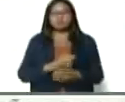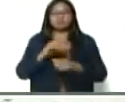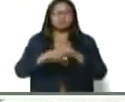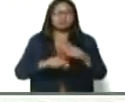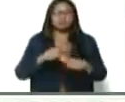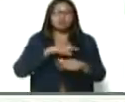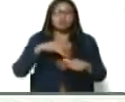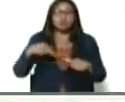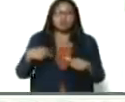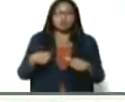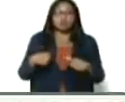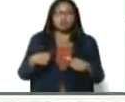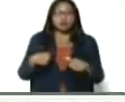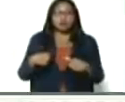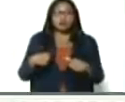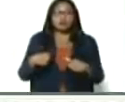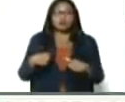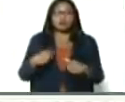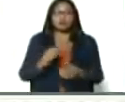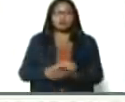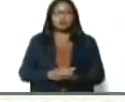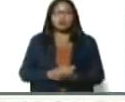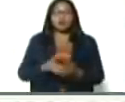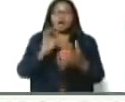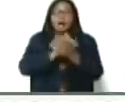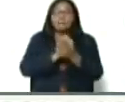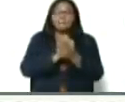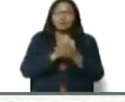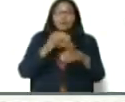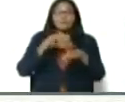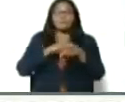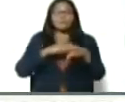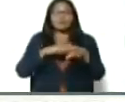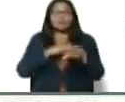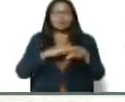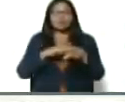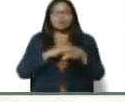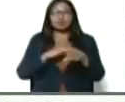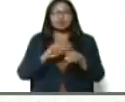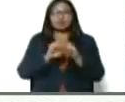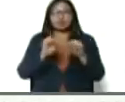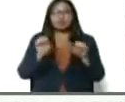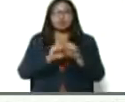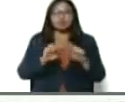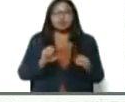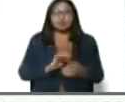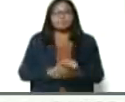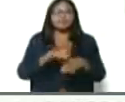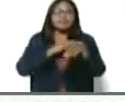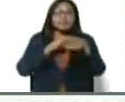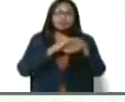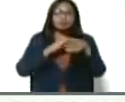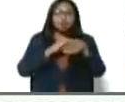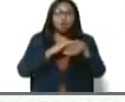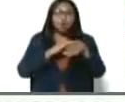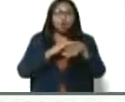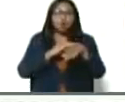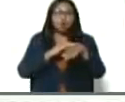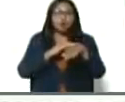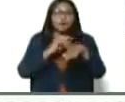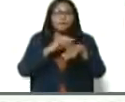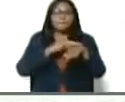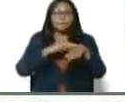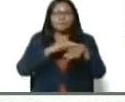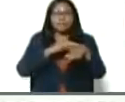nuestro, general, el compañero, ministro Tellería, y nuestro compañero, dirige, Cuspal, el compañero Luis